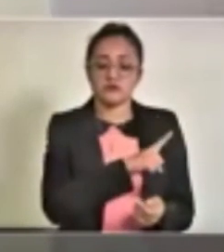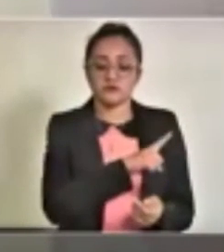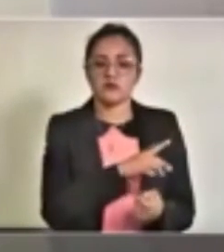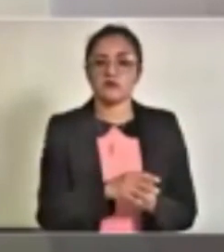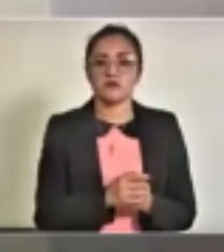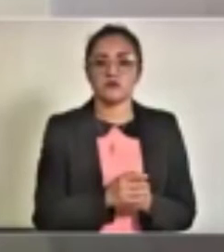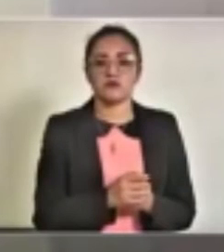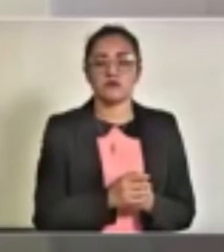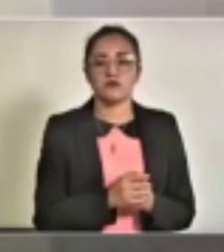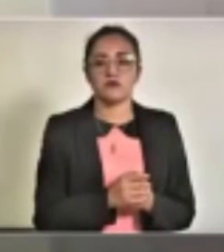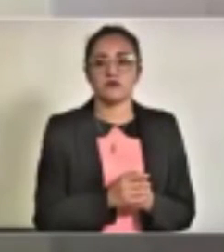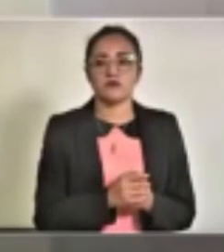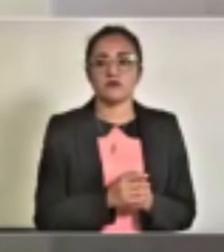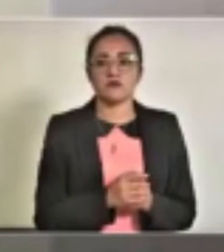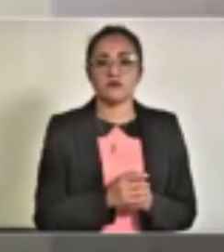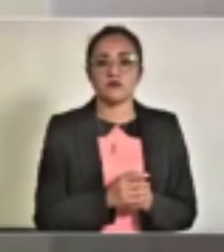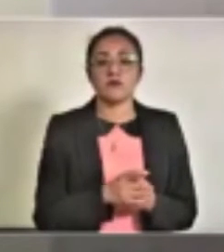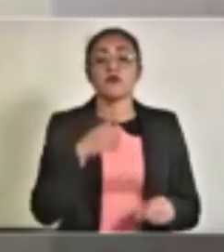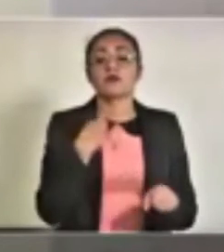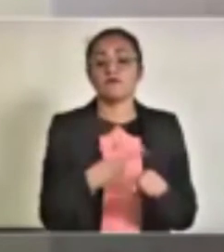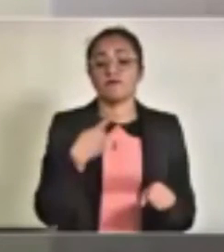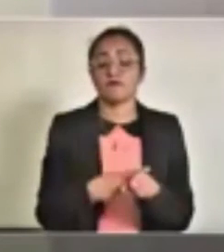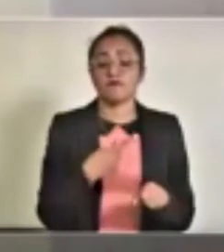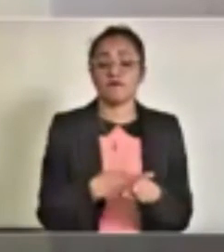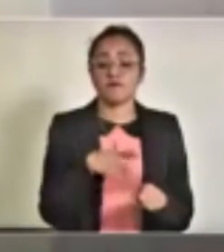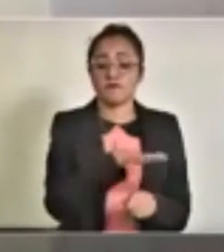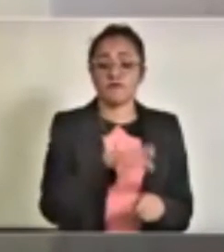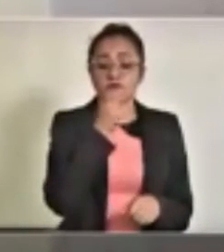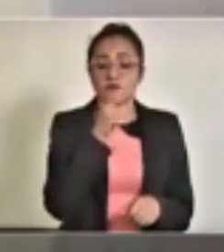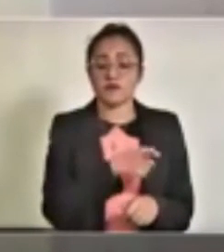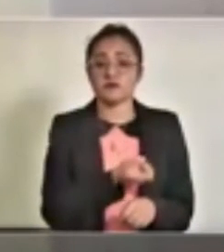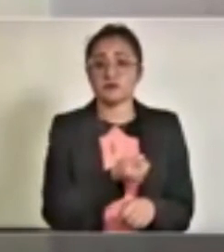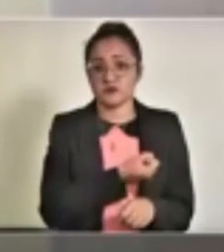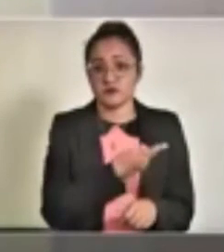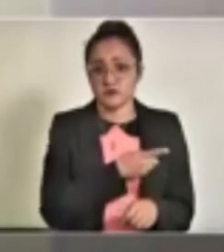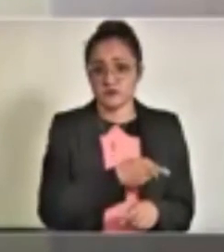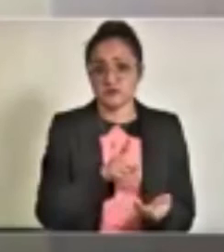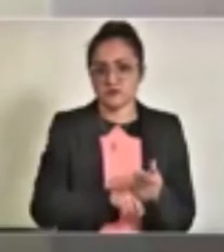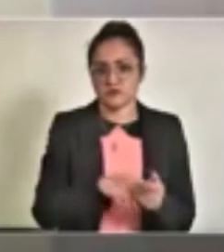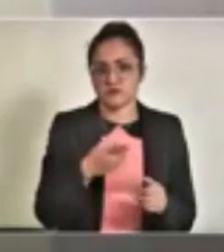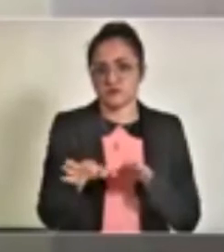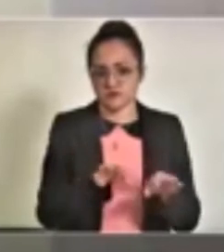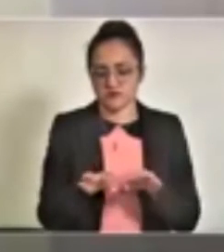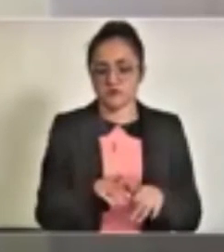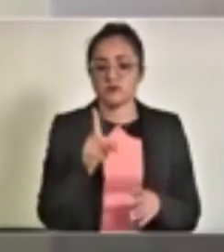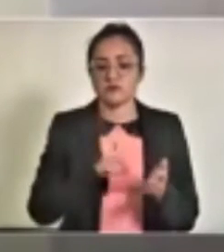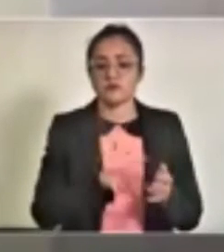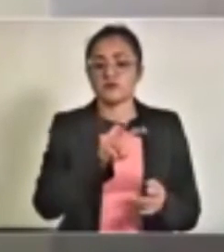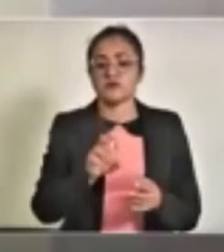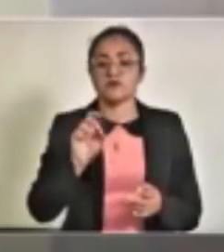más bien han padecido la enfermedad del personal de salud, un total de 1